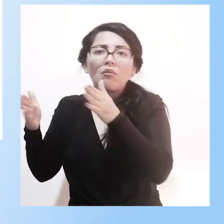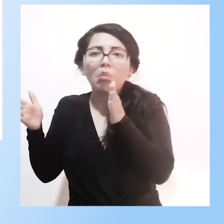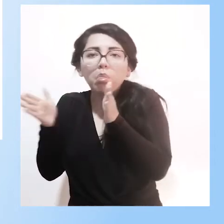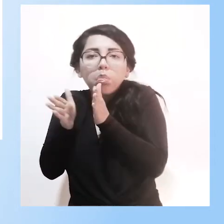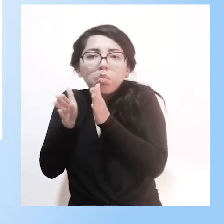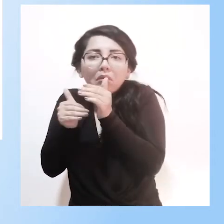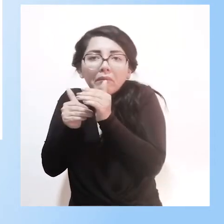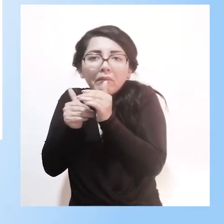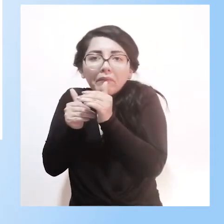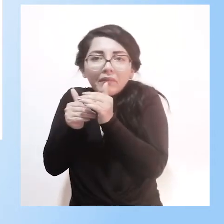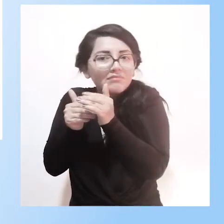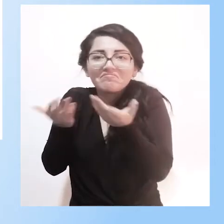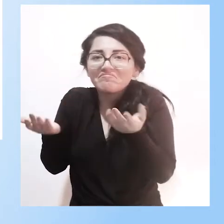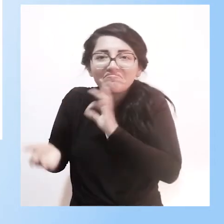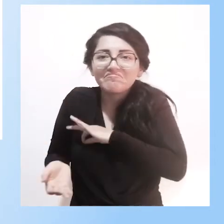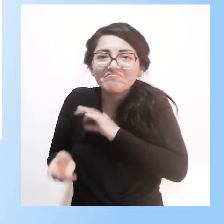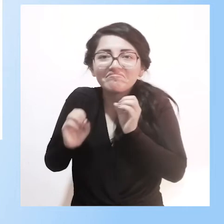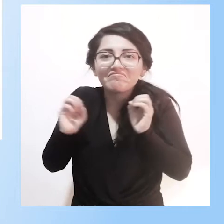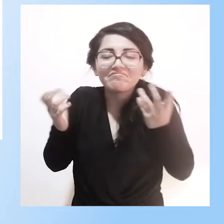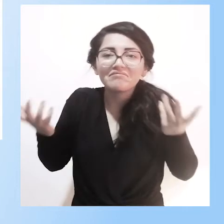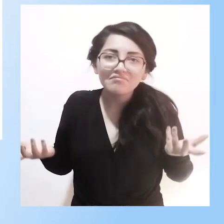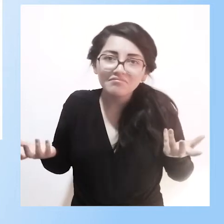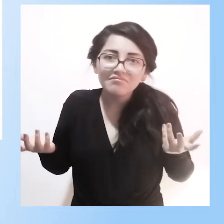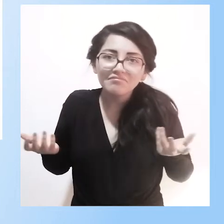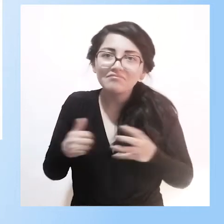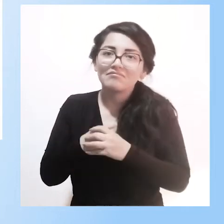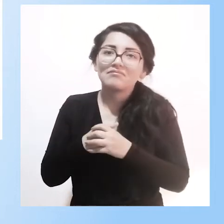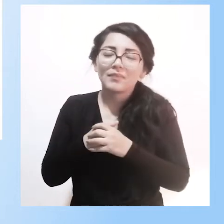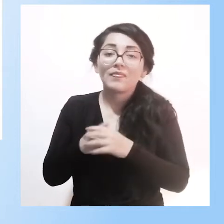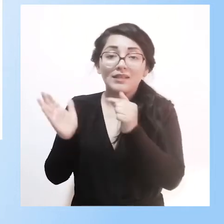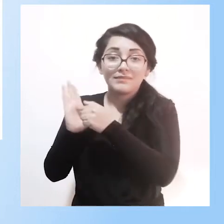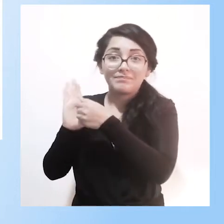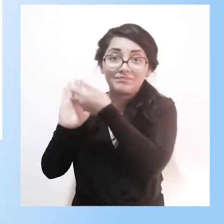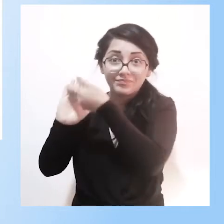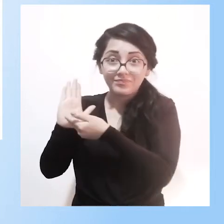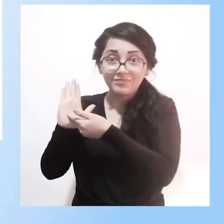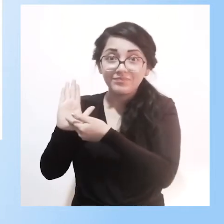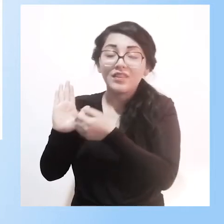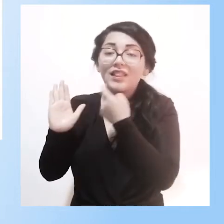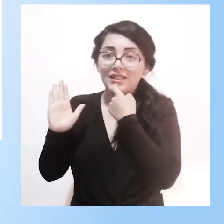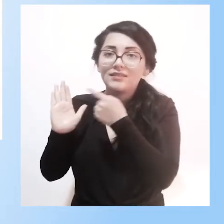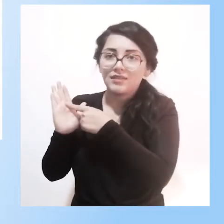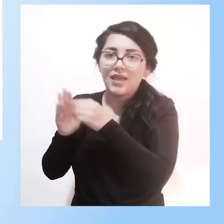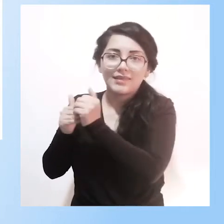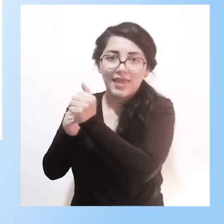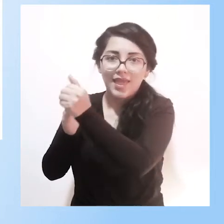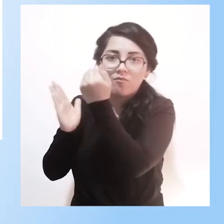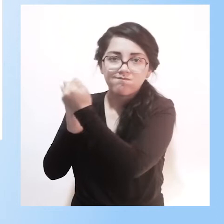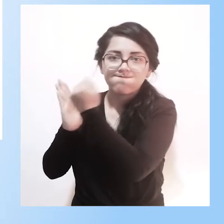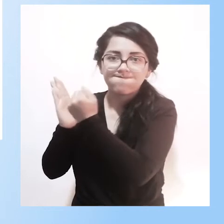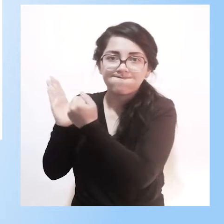muy pequeño y muy reducido, entonces hay este capítulo con estas orientaciones. Realizar adecuaciones a la